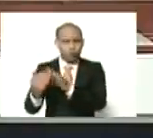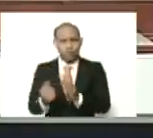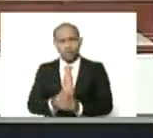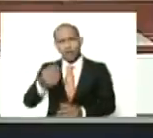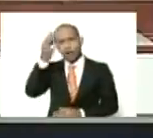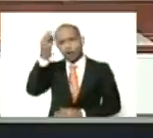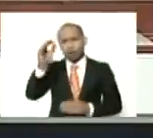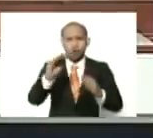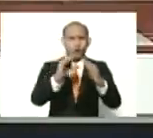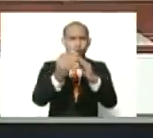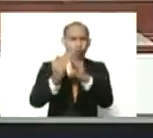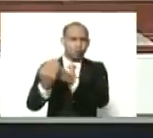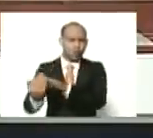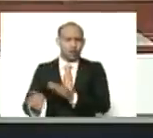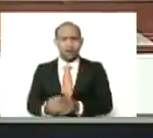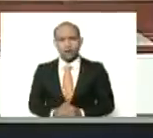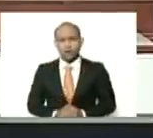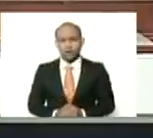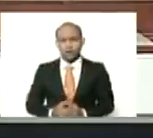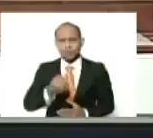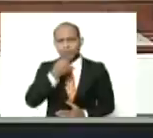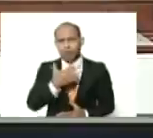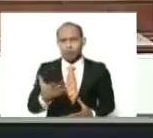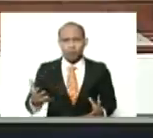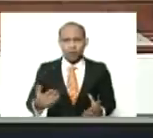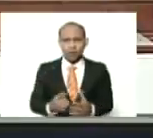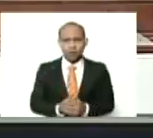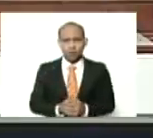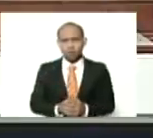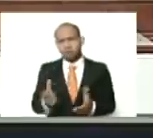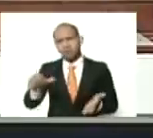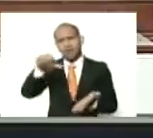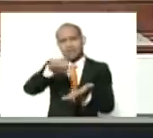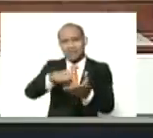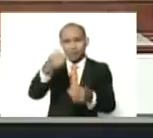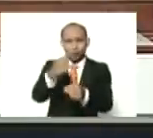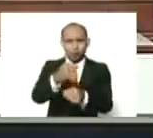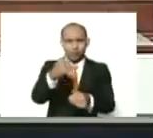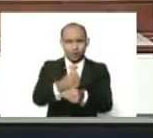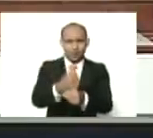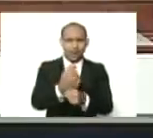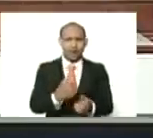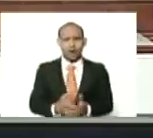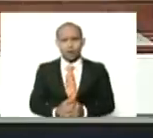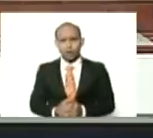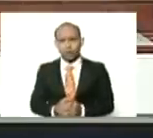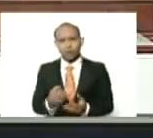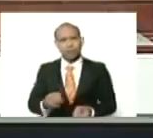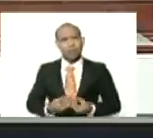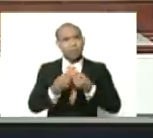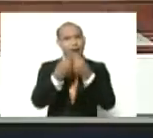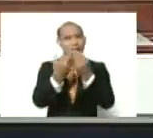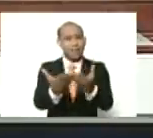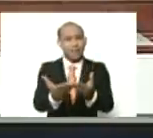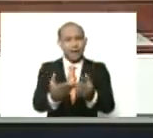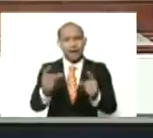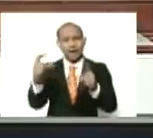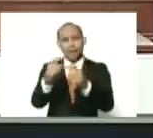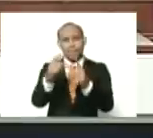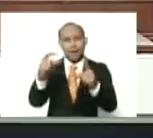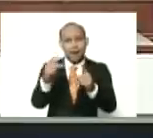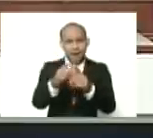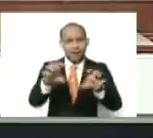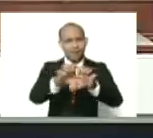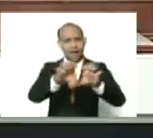consejos comunales, bueno, centros de trabajo, para llevar, la palabra, la